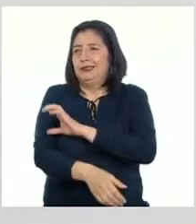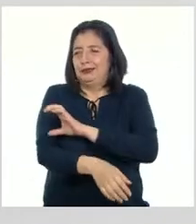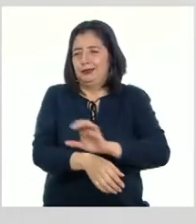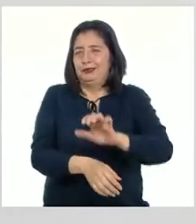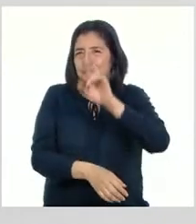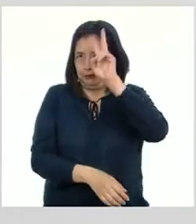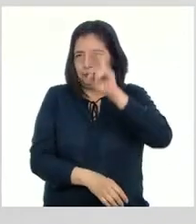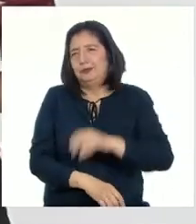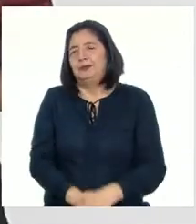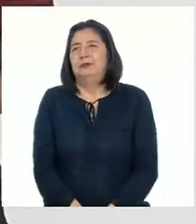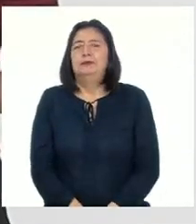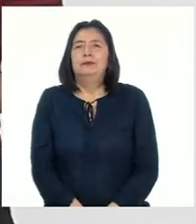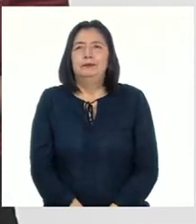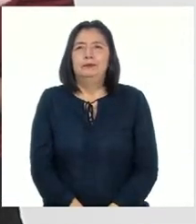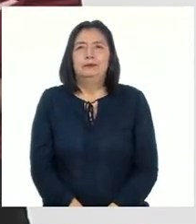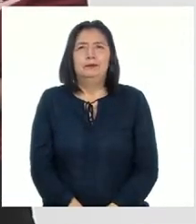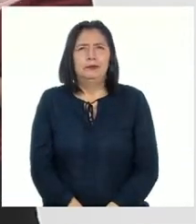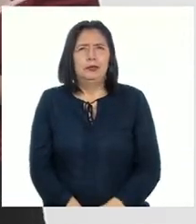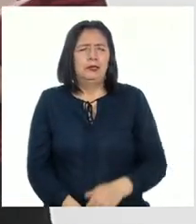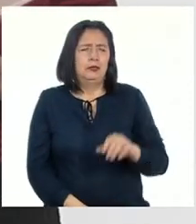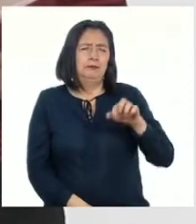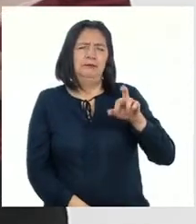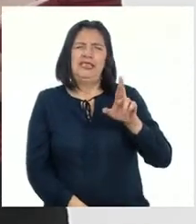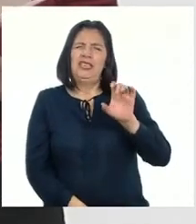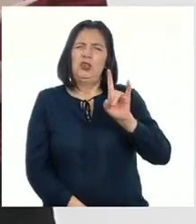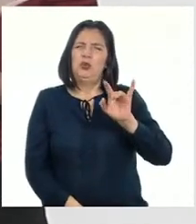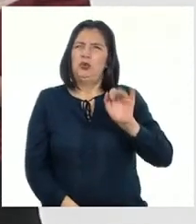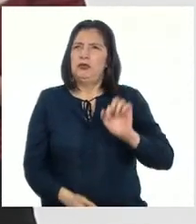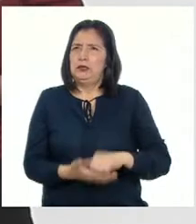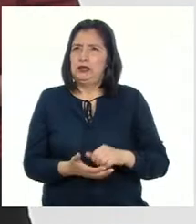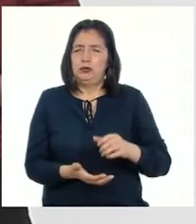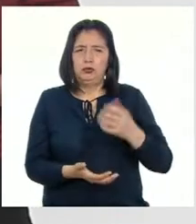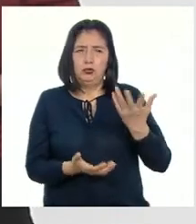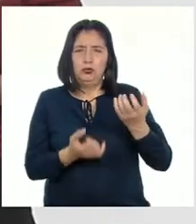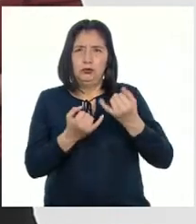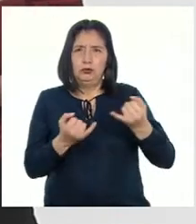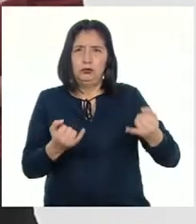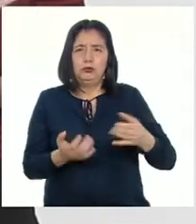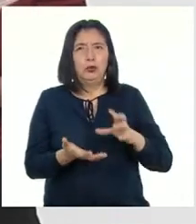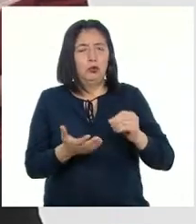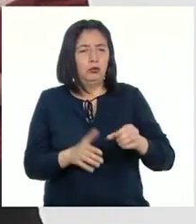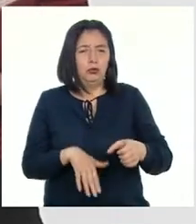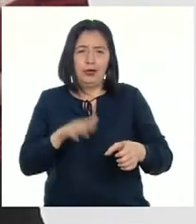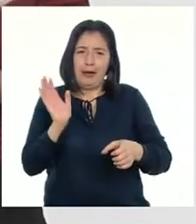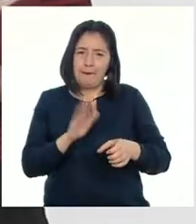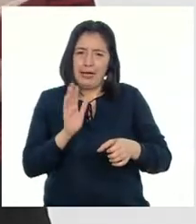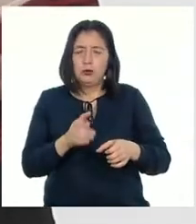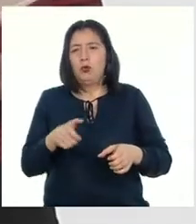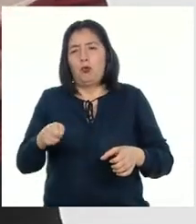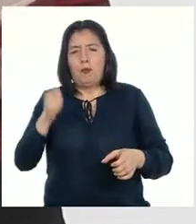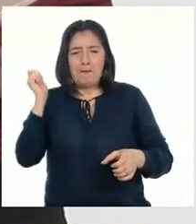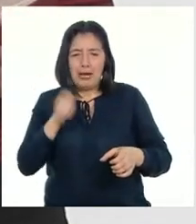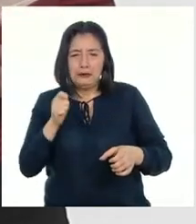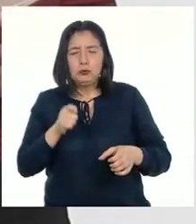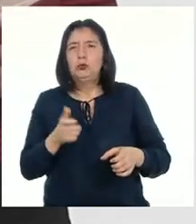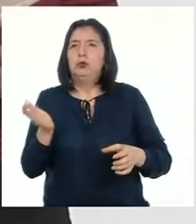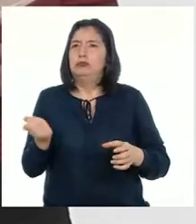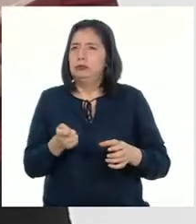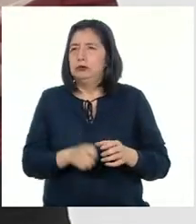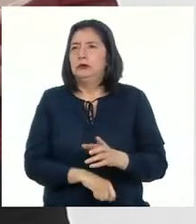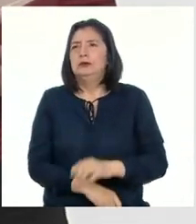peruana Percutir Golpear un instrumento o superficie con la mano, mazo o baqueta